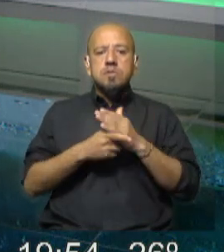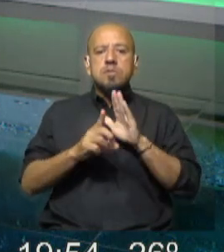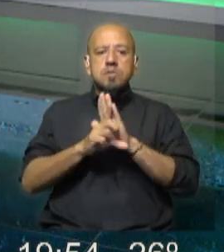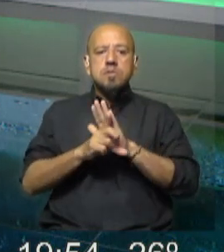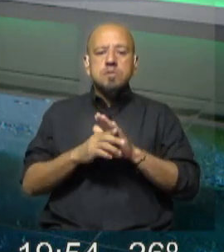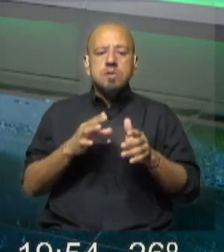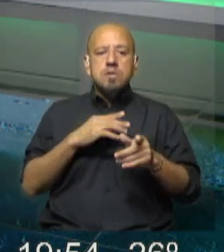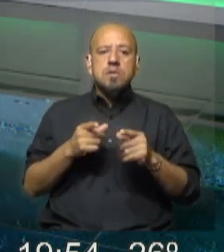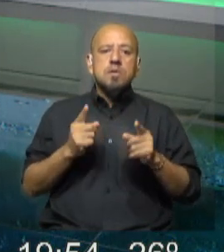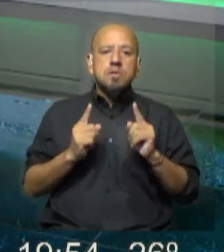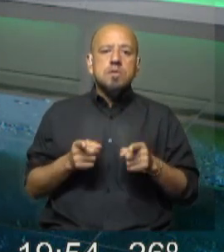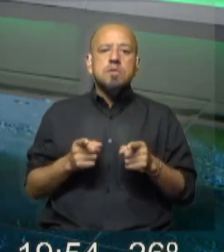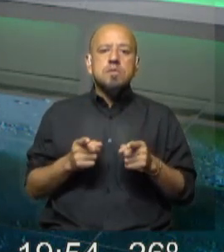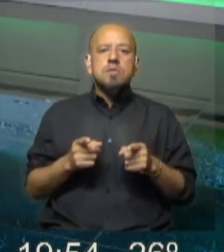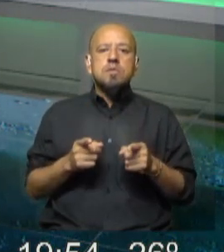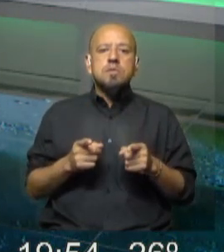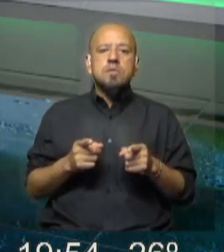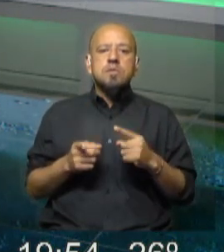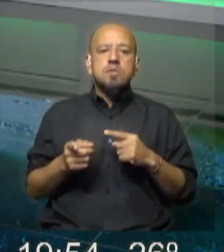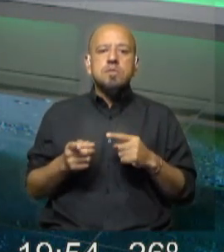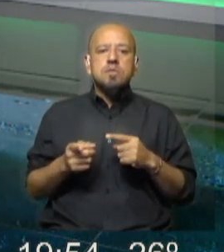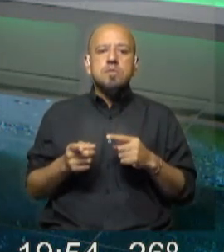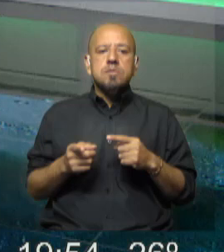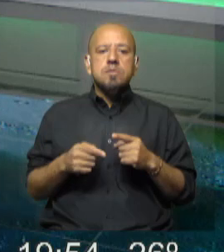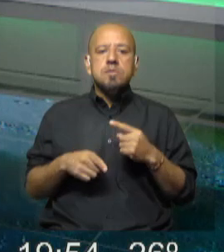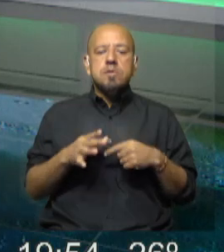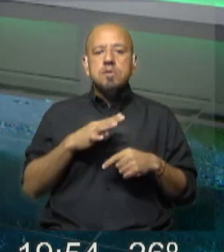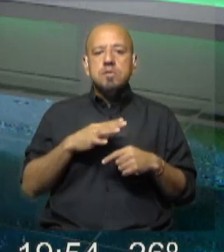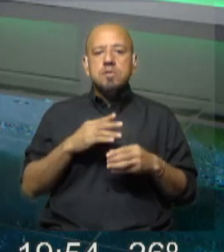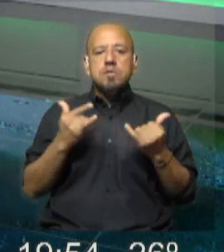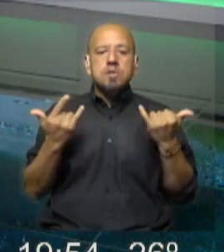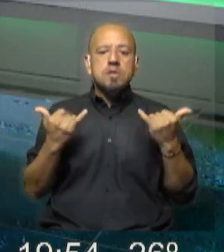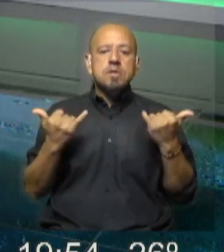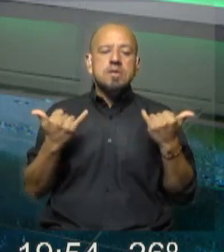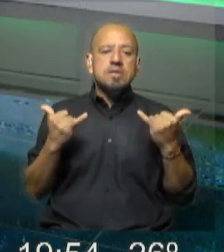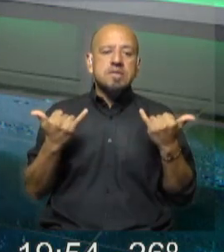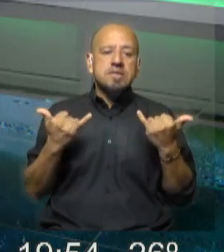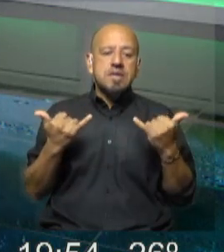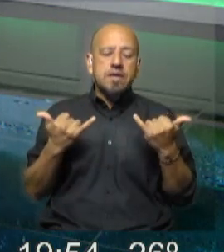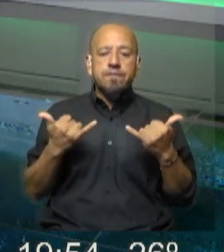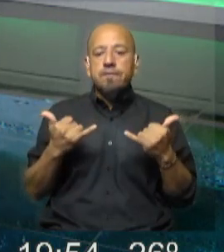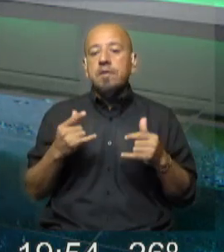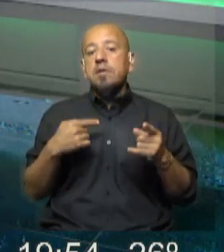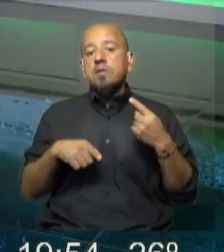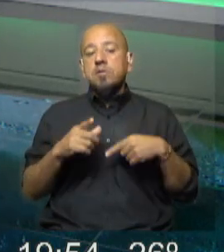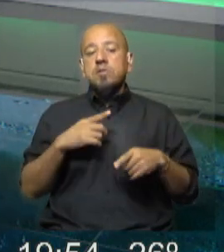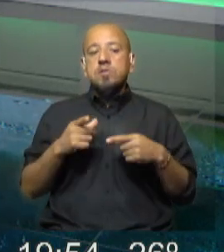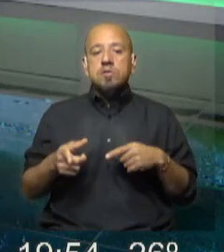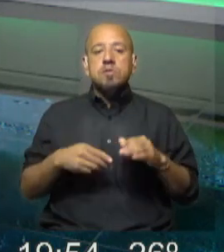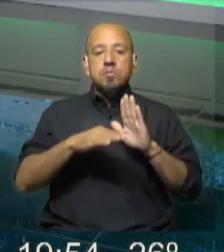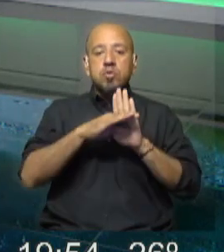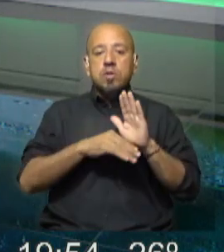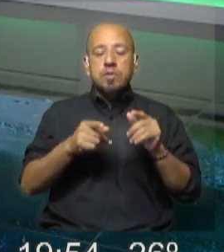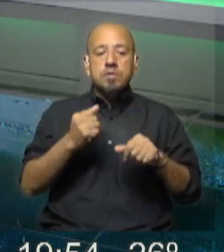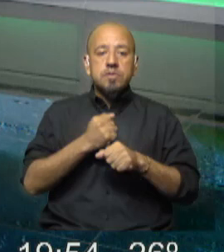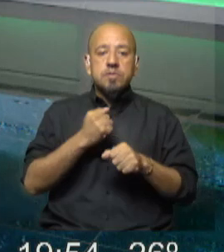pasos previos. También el programa uruguayo de reservas de surf ha venido en contacto y trabajando conjuntamente con las